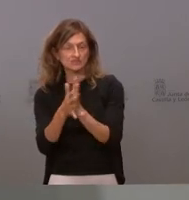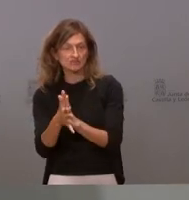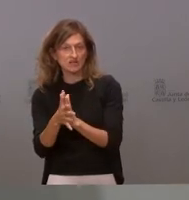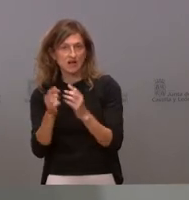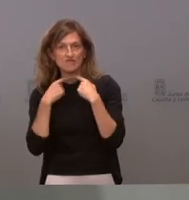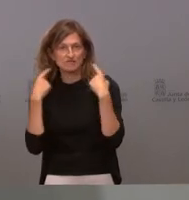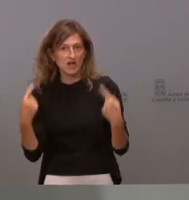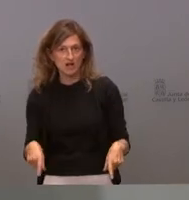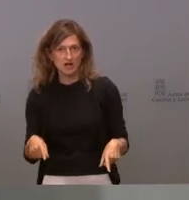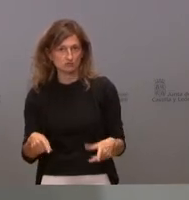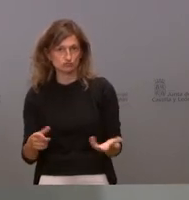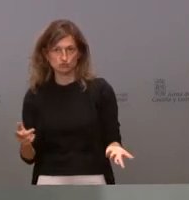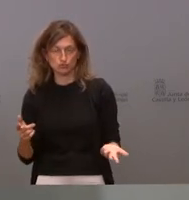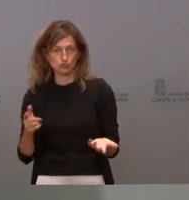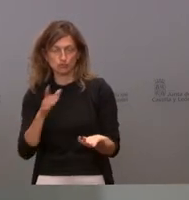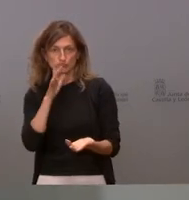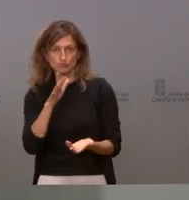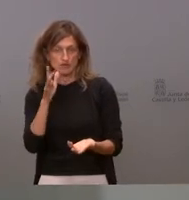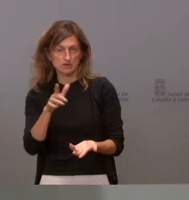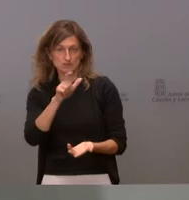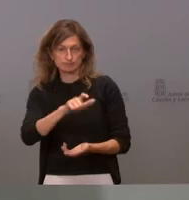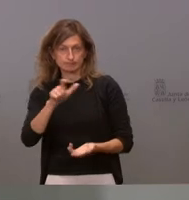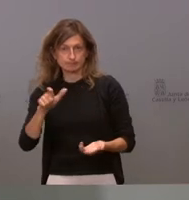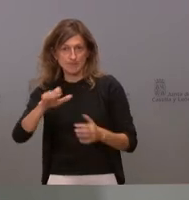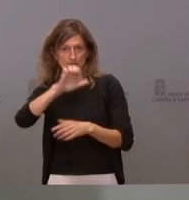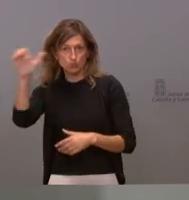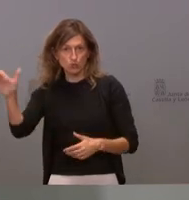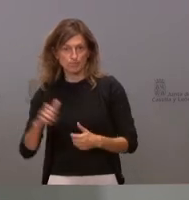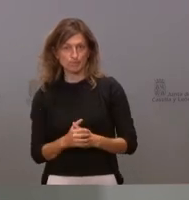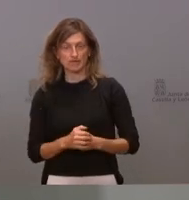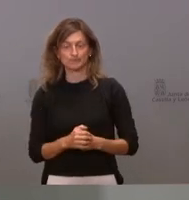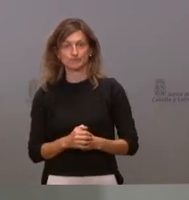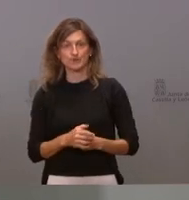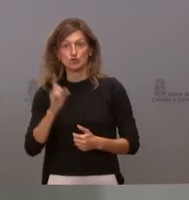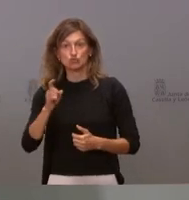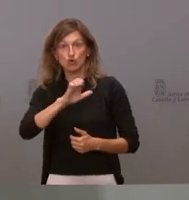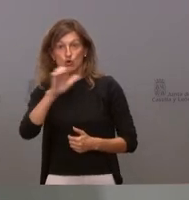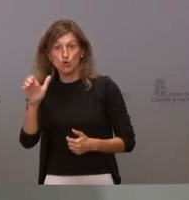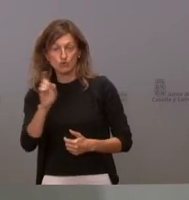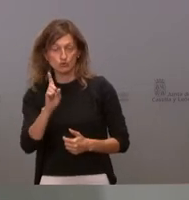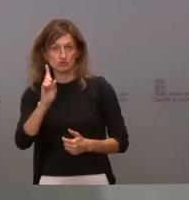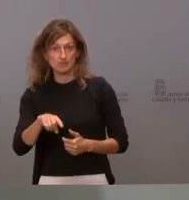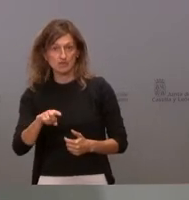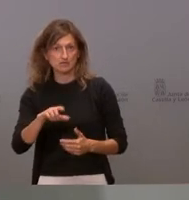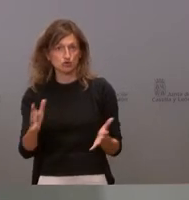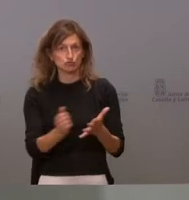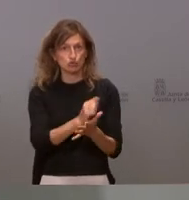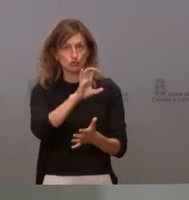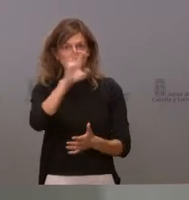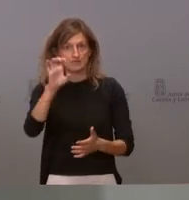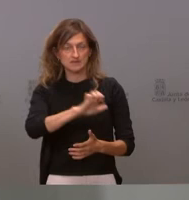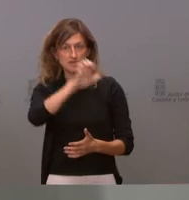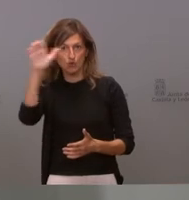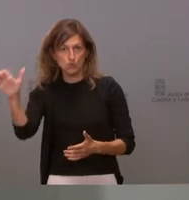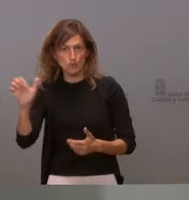fracaso para el conjunto de Europa no solo para Estados Unidos para el conjunto de todos aquellos países que